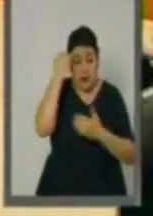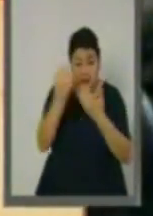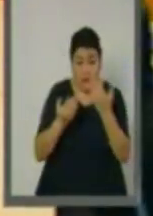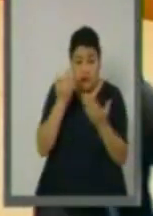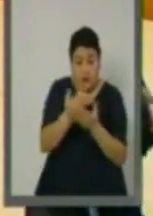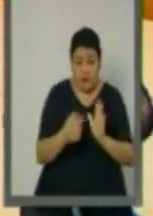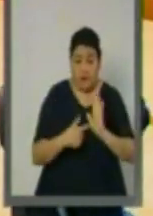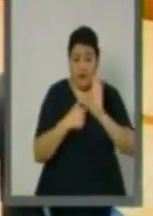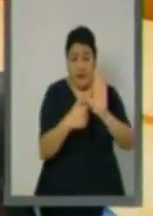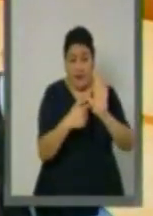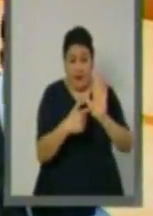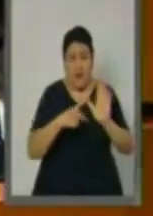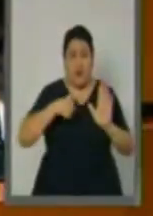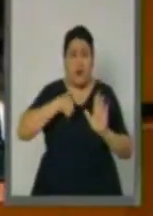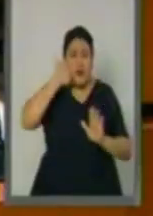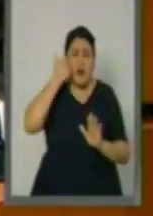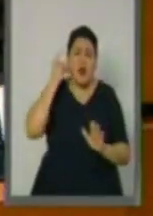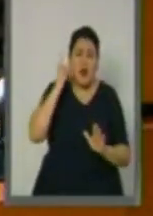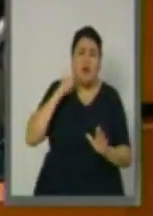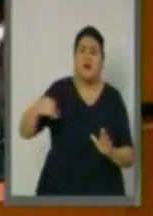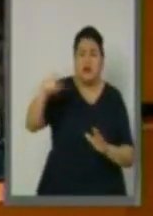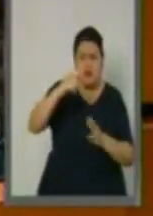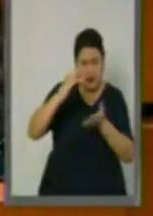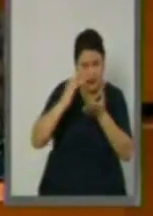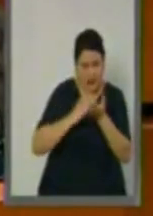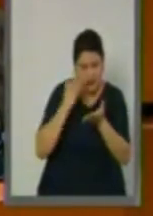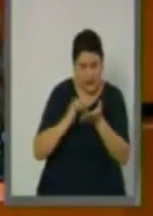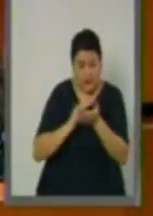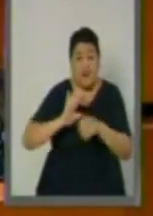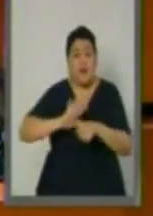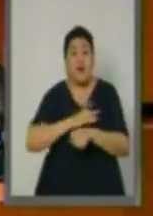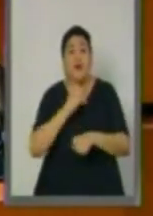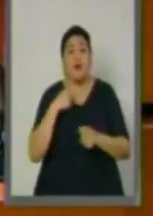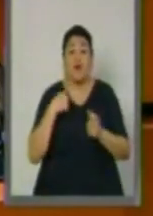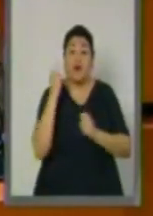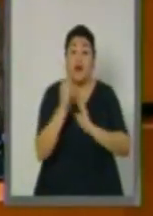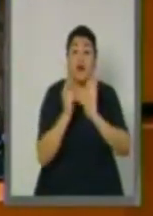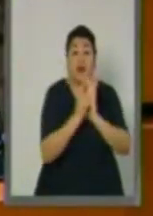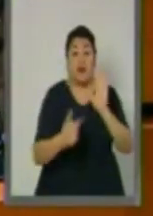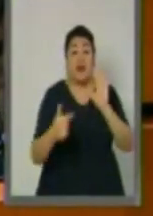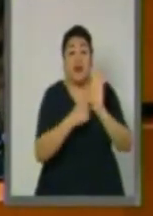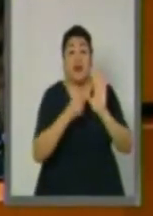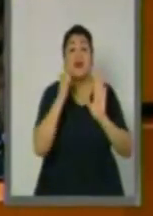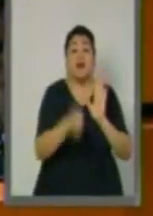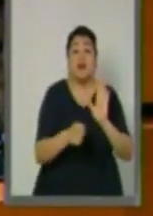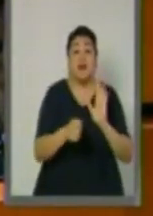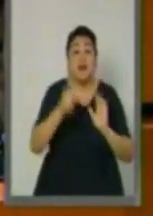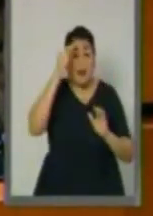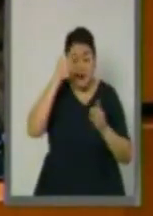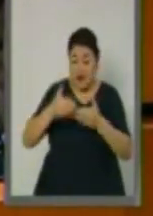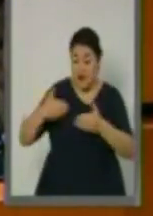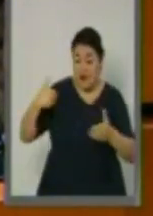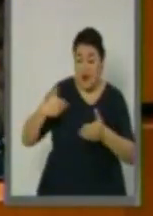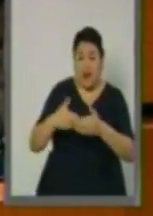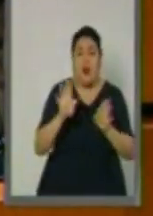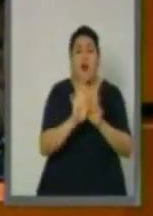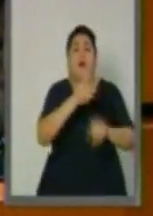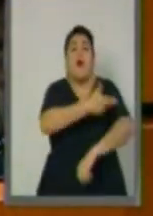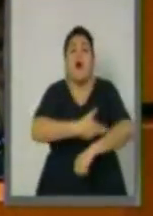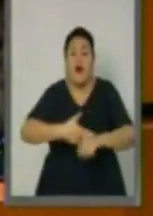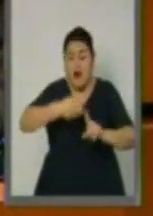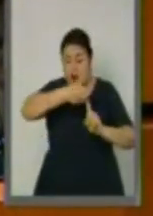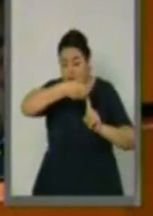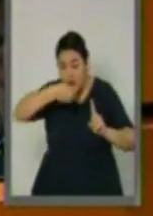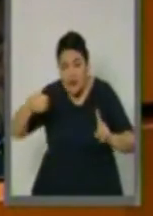iniciativa, la cual me gustaría que pudiesen acompañar, porque es básicamente un tema que tiene que ver con organización de método y con